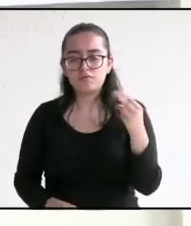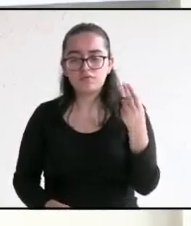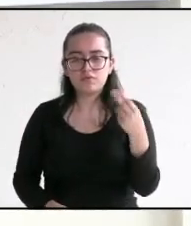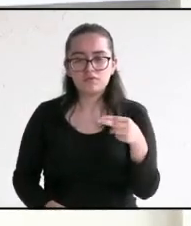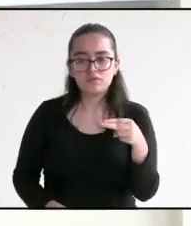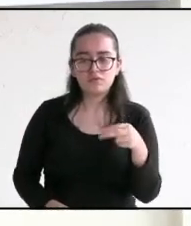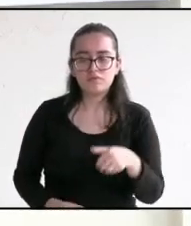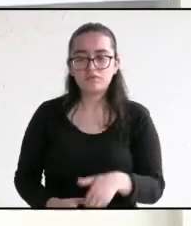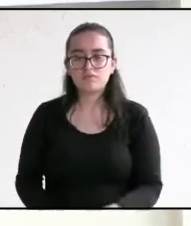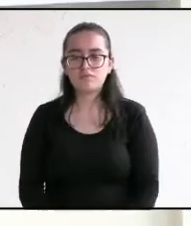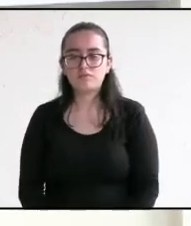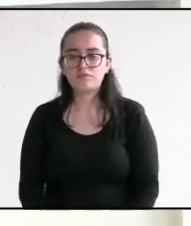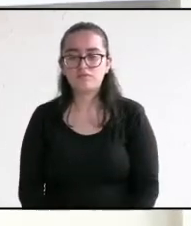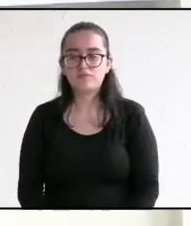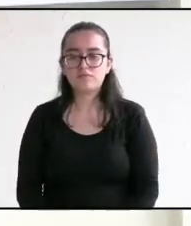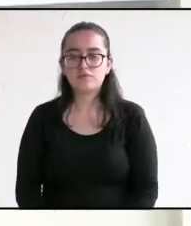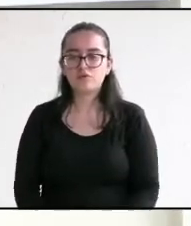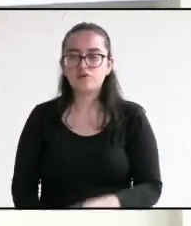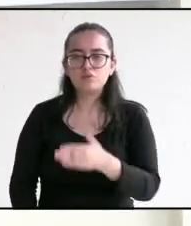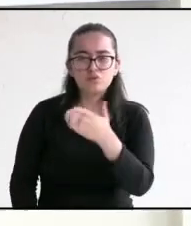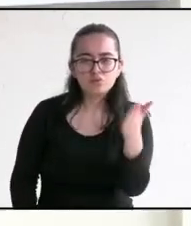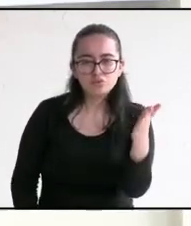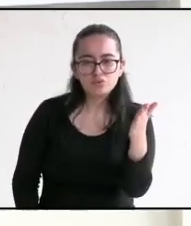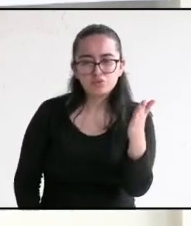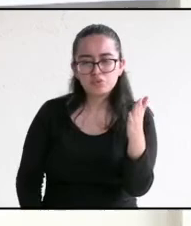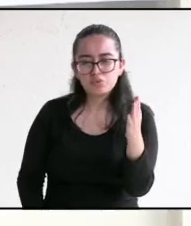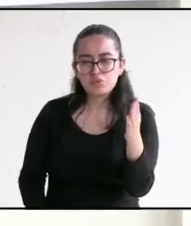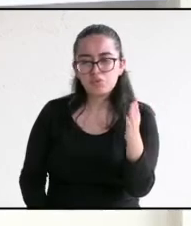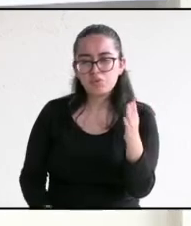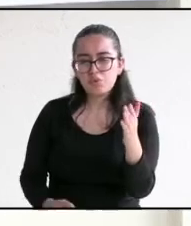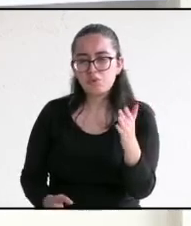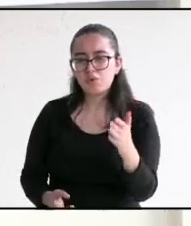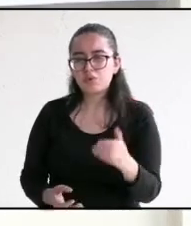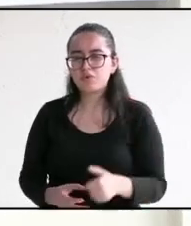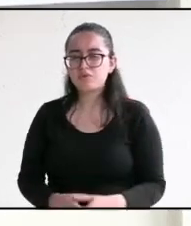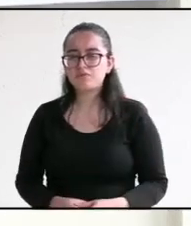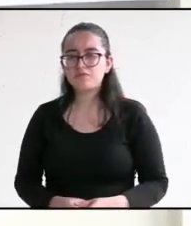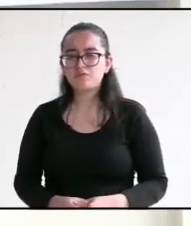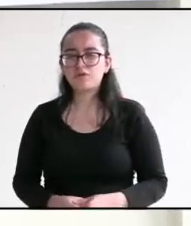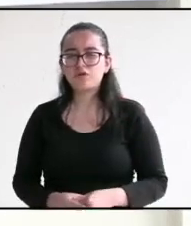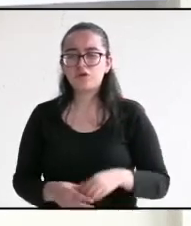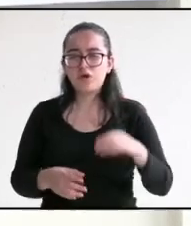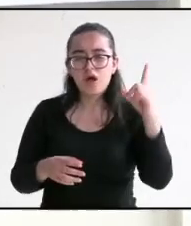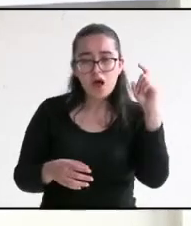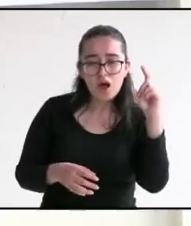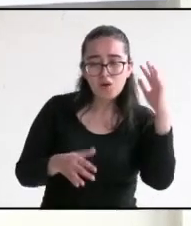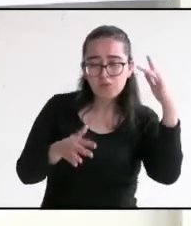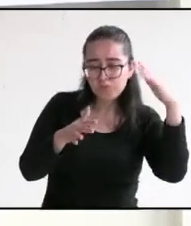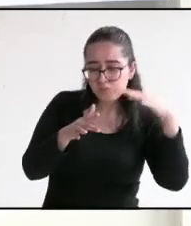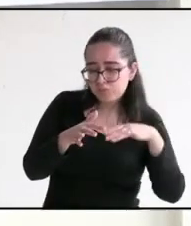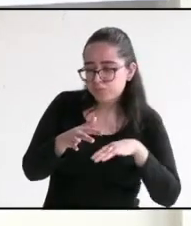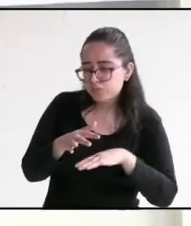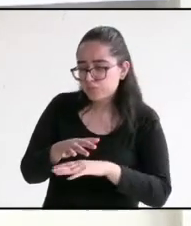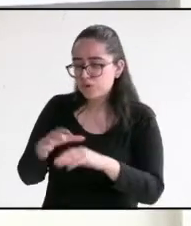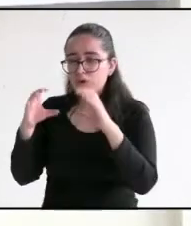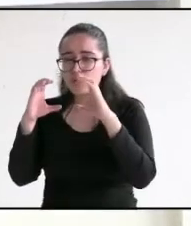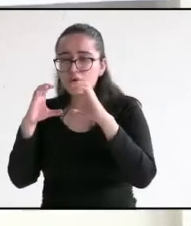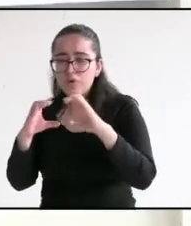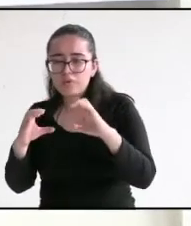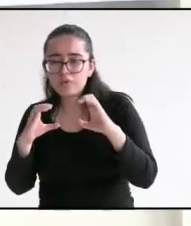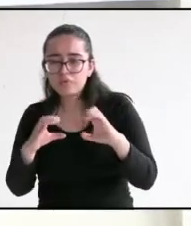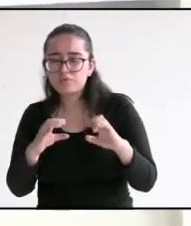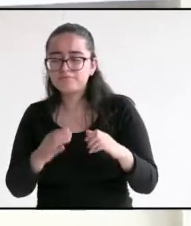pregunta. ¿Qué gestiones realizará su gobierno para que se pongan en marcha las plantas de tratamiento de su municipio?